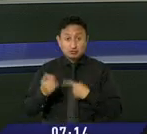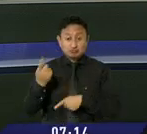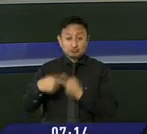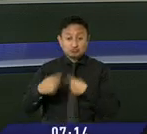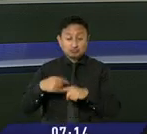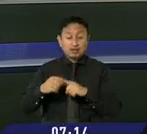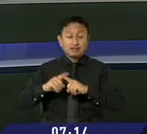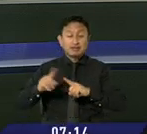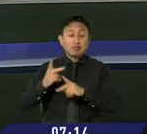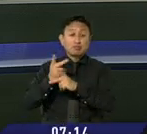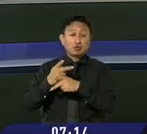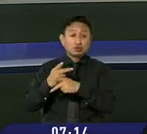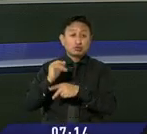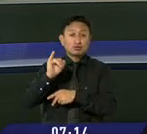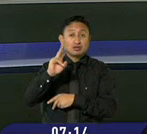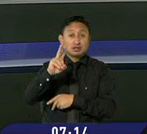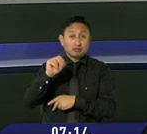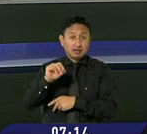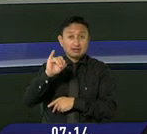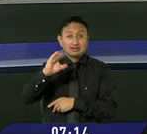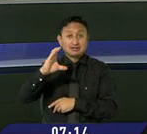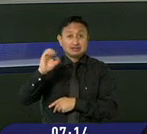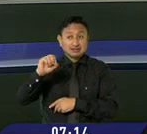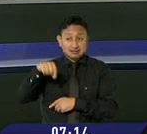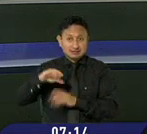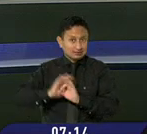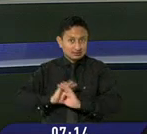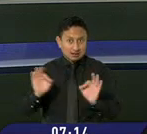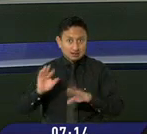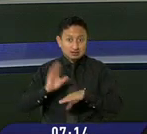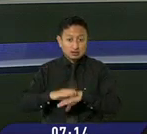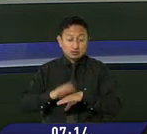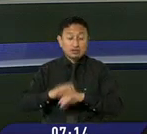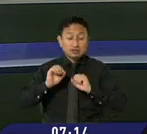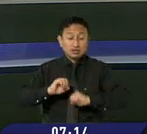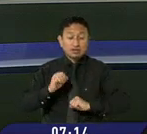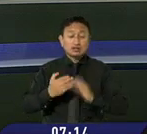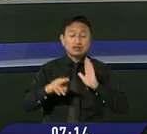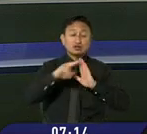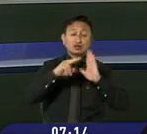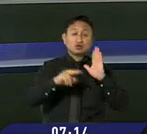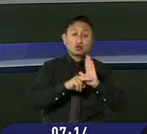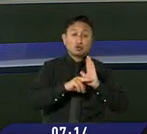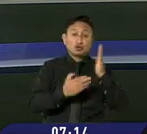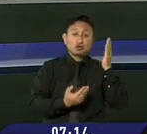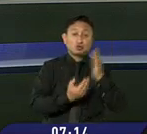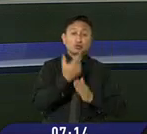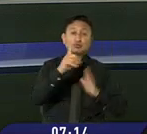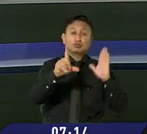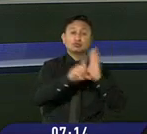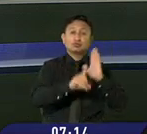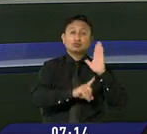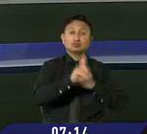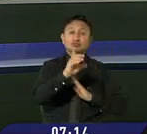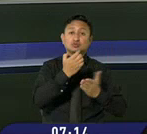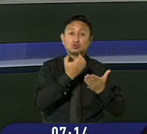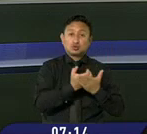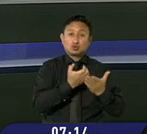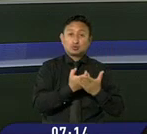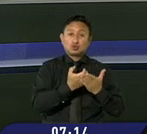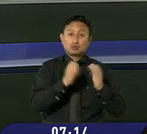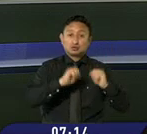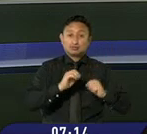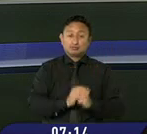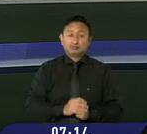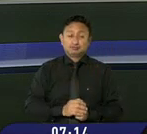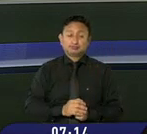productos sin el IVA y el ICE. Esto se debe a la aplicación de la normativa de la Ley de Desarrollo Económico Sostenible